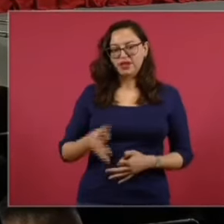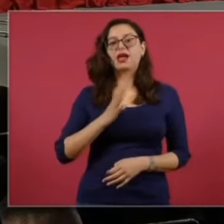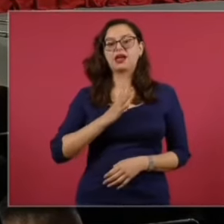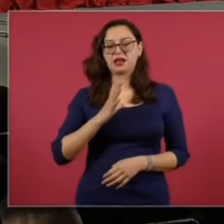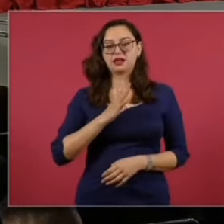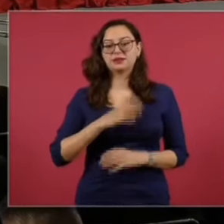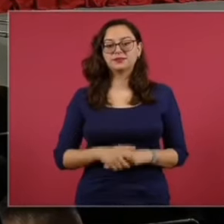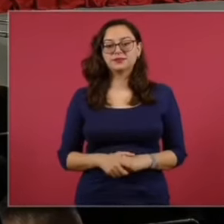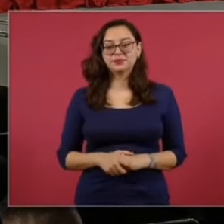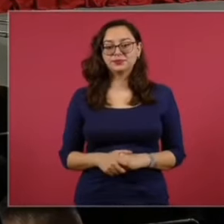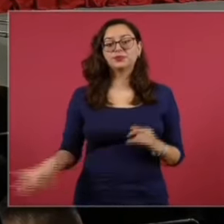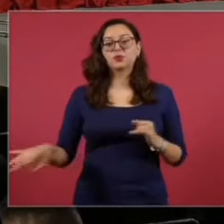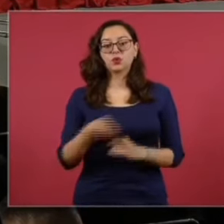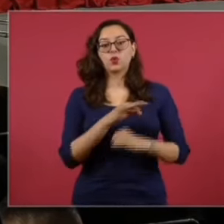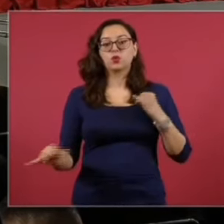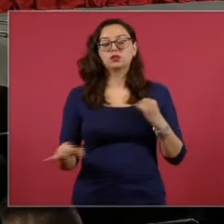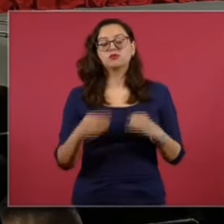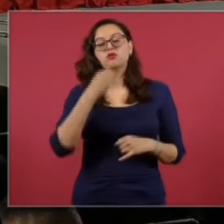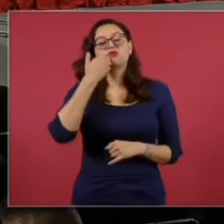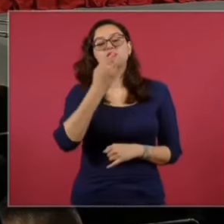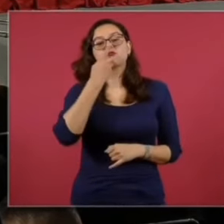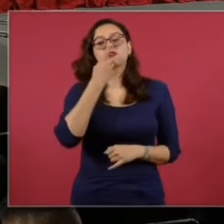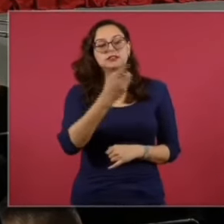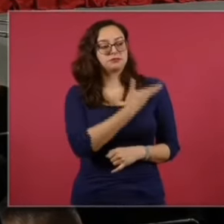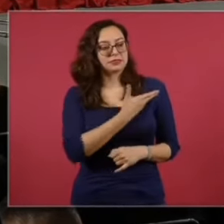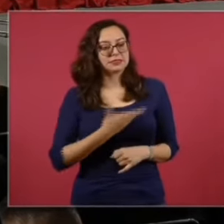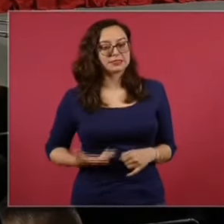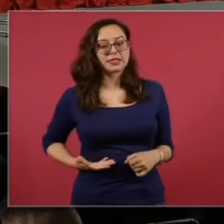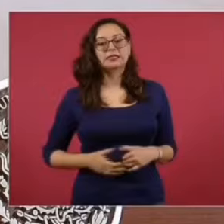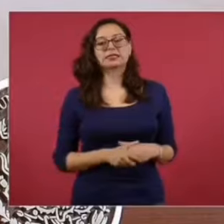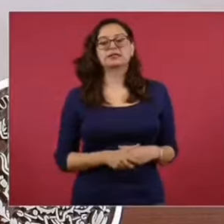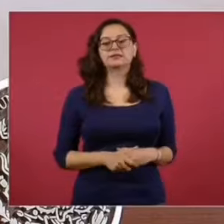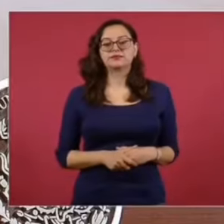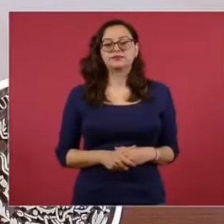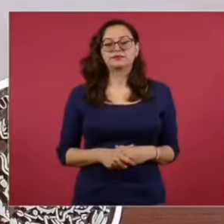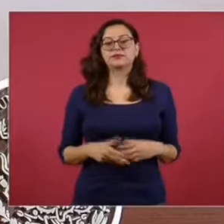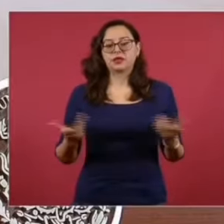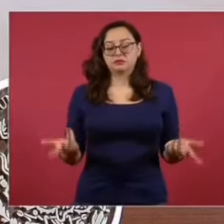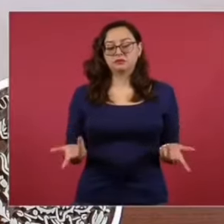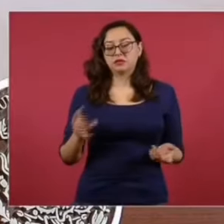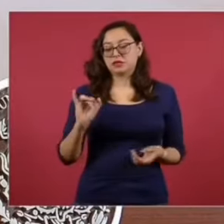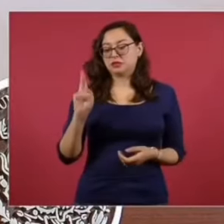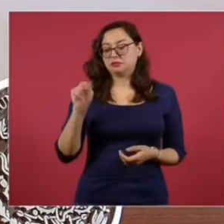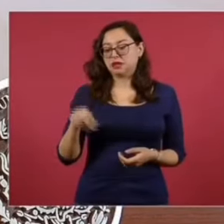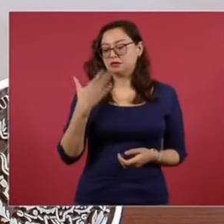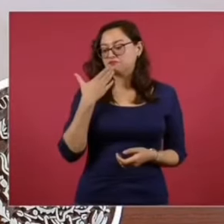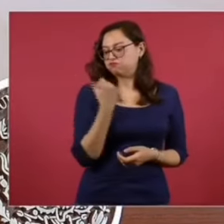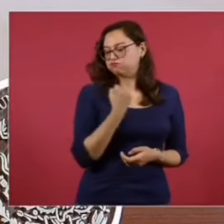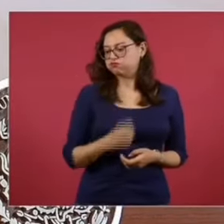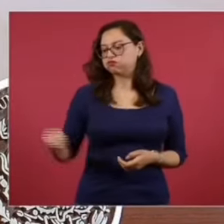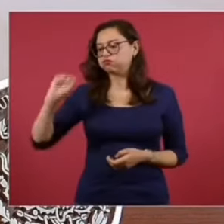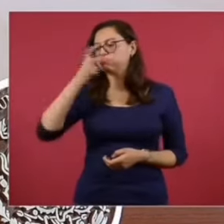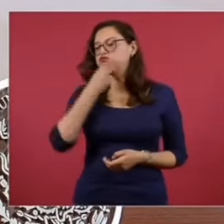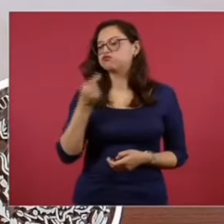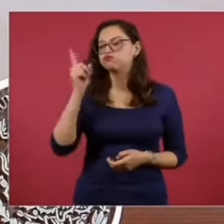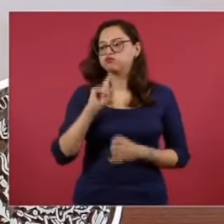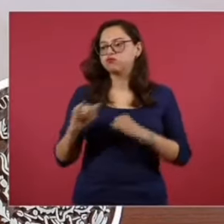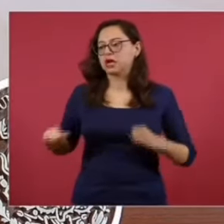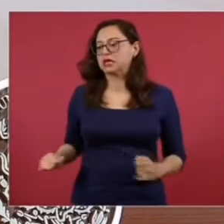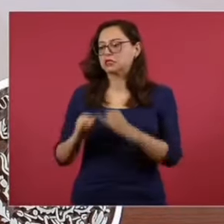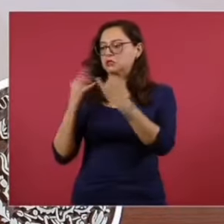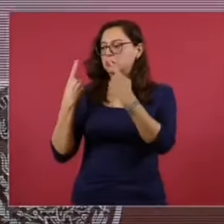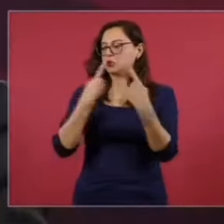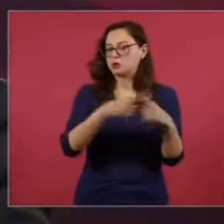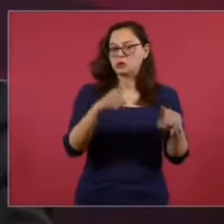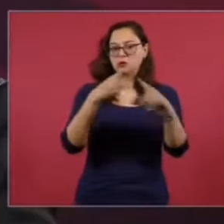Finalmente, a nombre de la comunidad politécnica, señor presidente, agradezco el valioso apoyo de los especialistas politécnicos y politécnicas, de instituciones educativas,